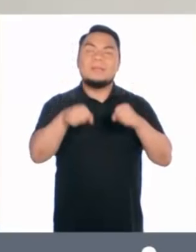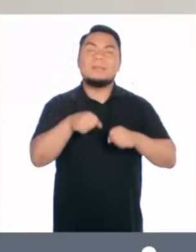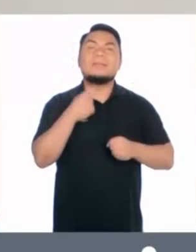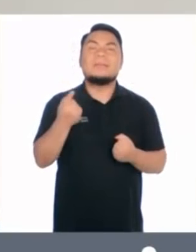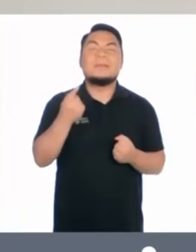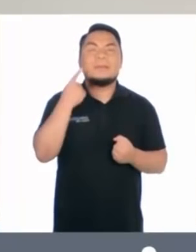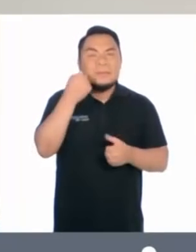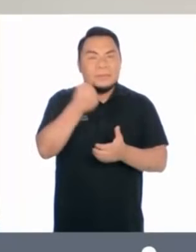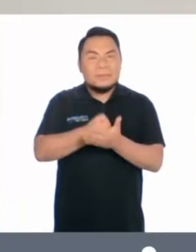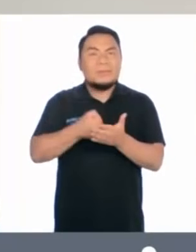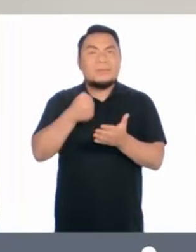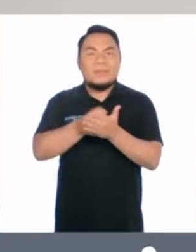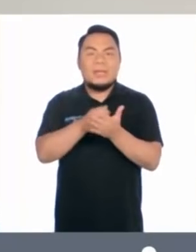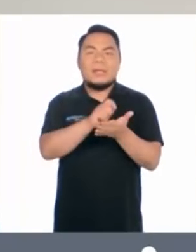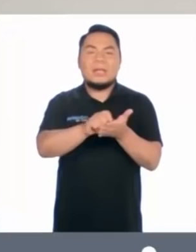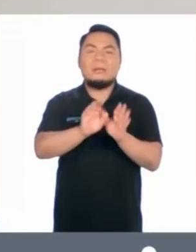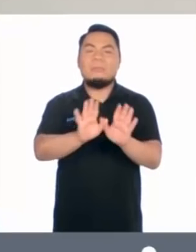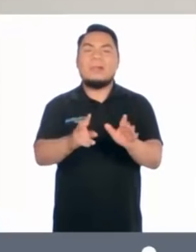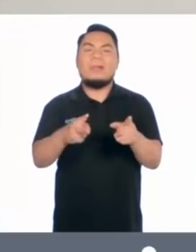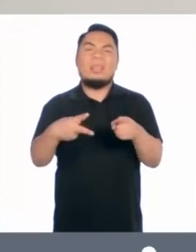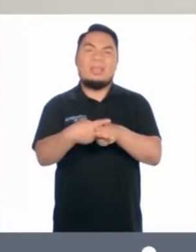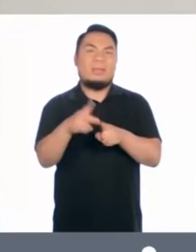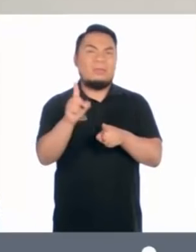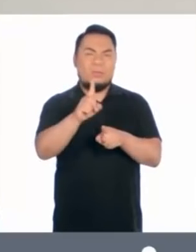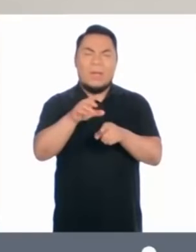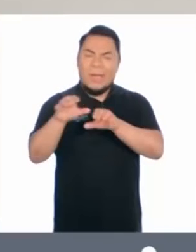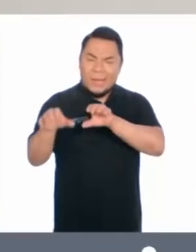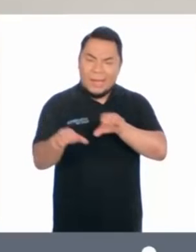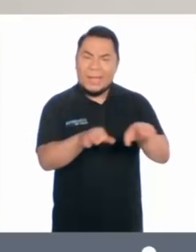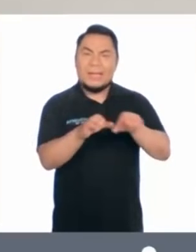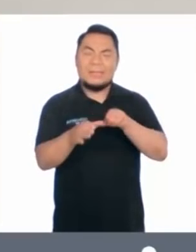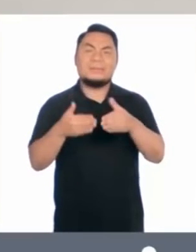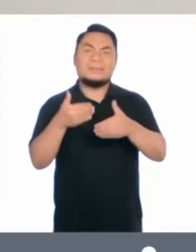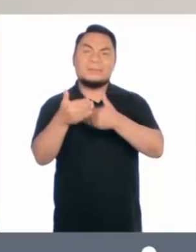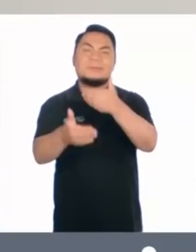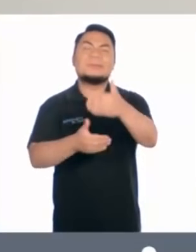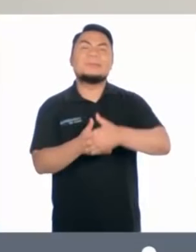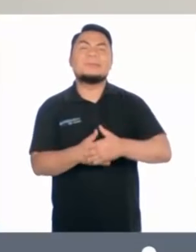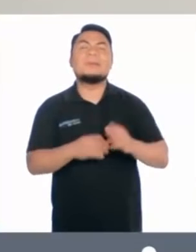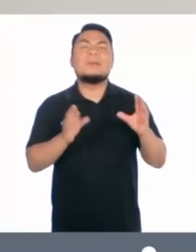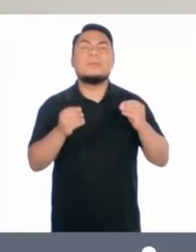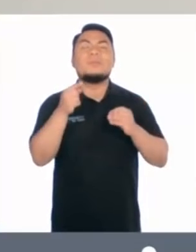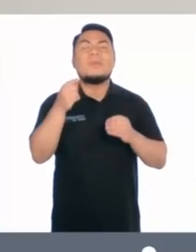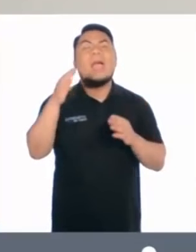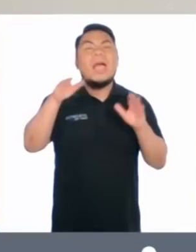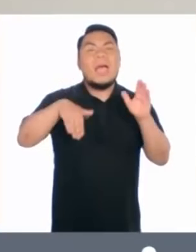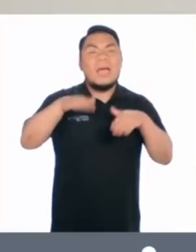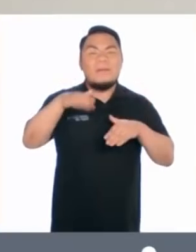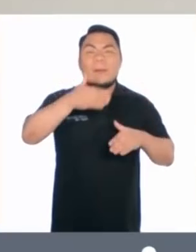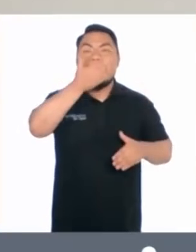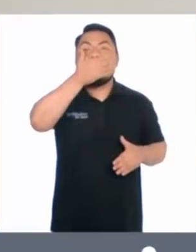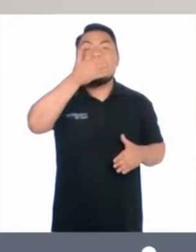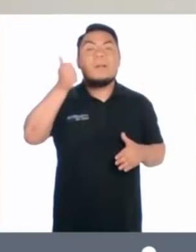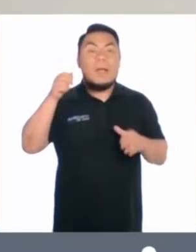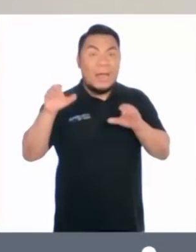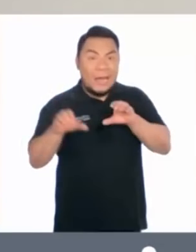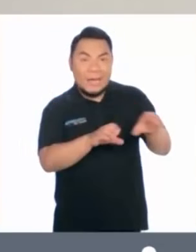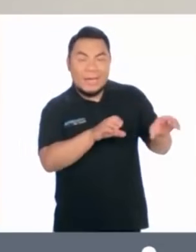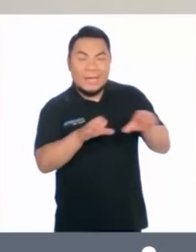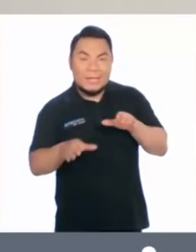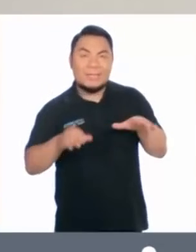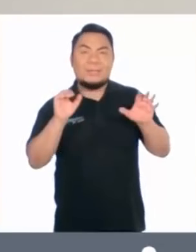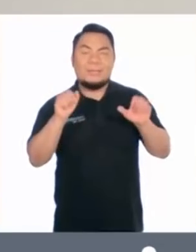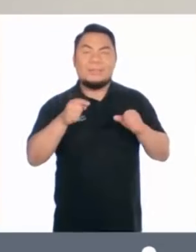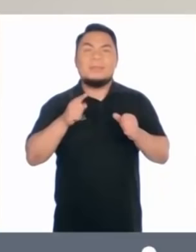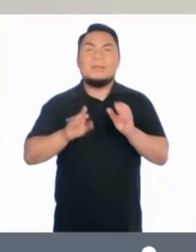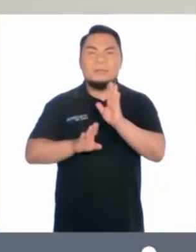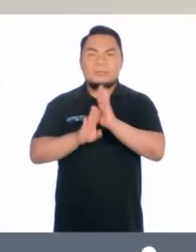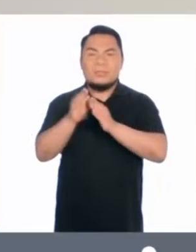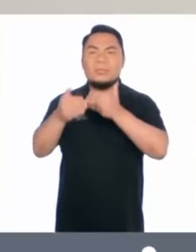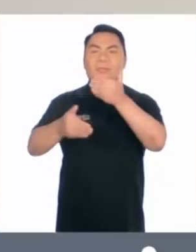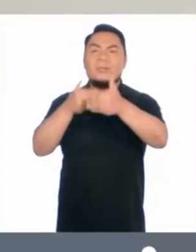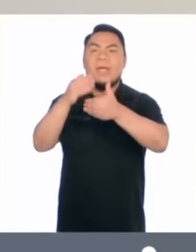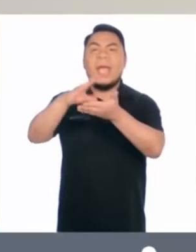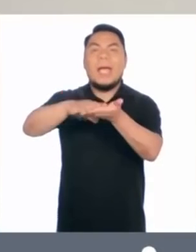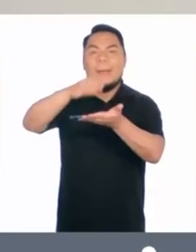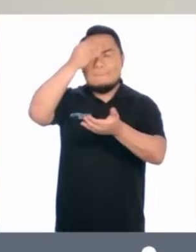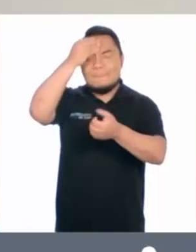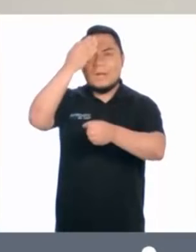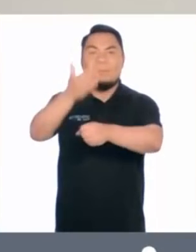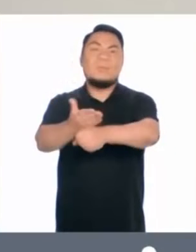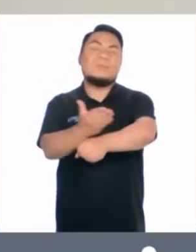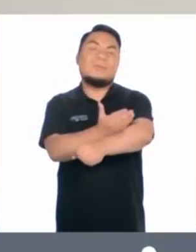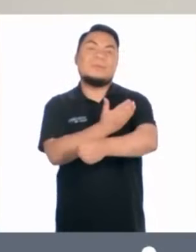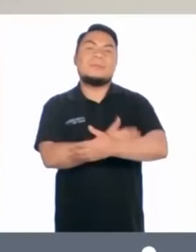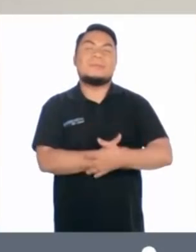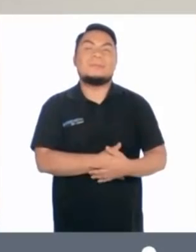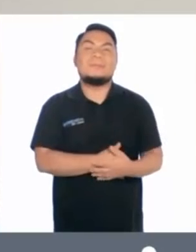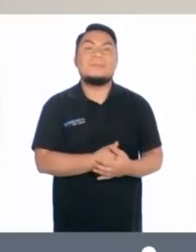pero obsesionarnos con que nos salga perfecto no es muy sano. Es por eso que a veces es mejor hacerlo y aprender en el camino.